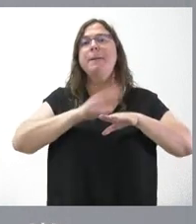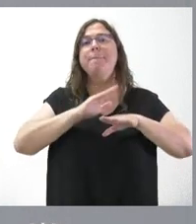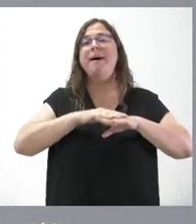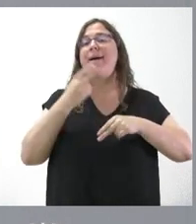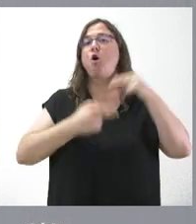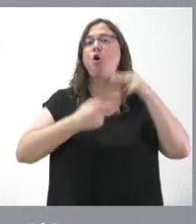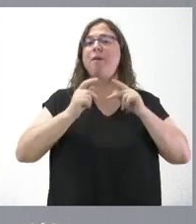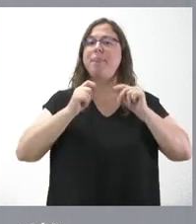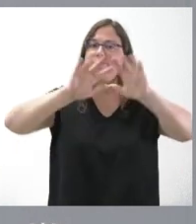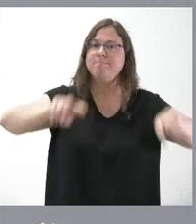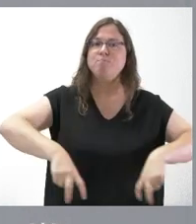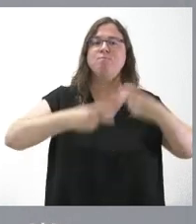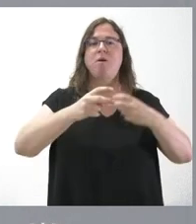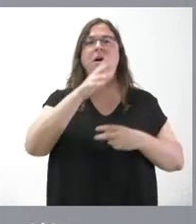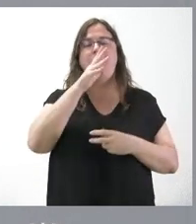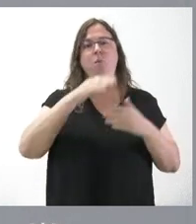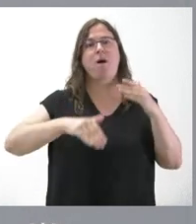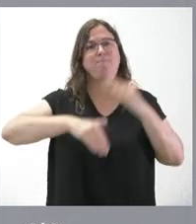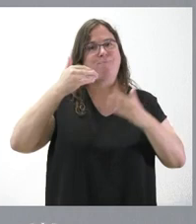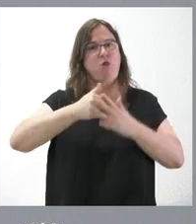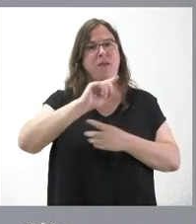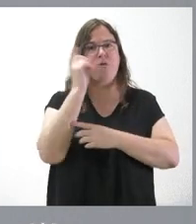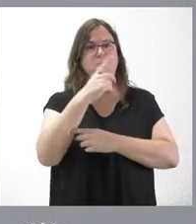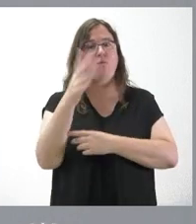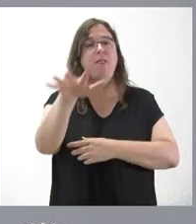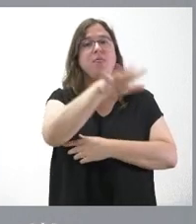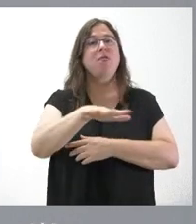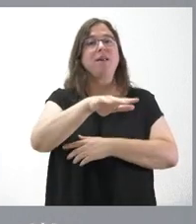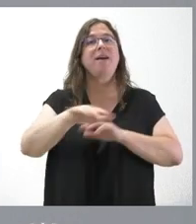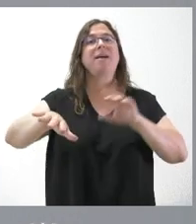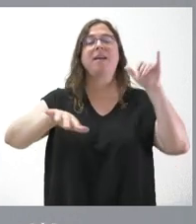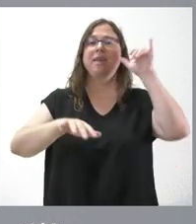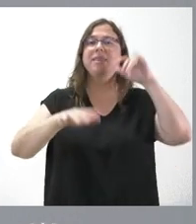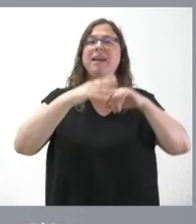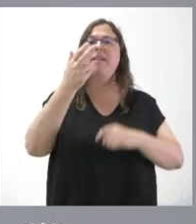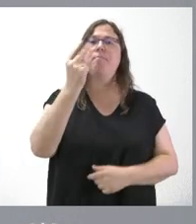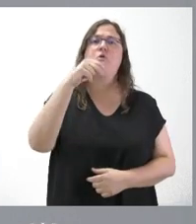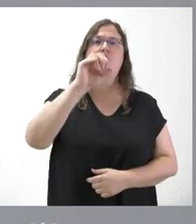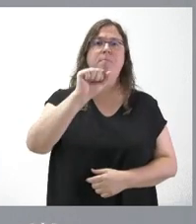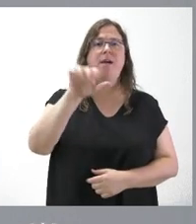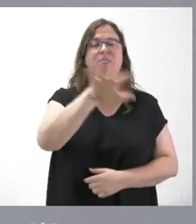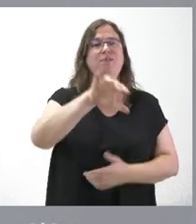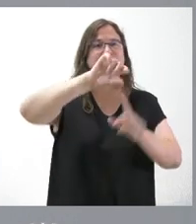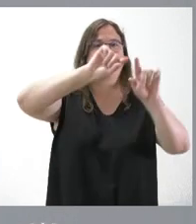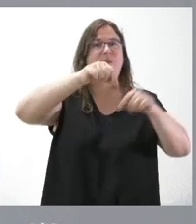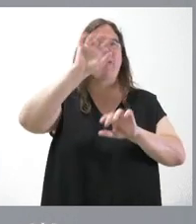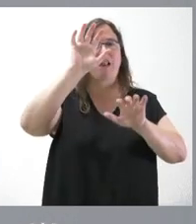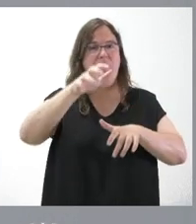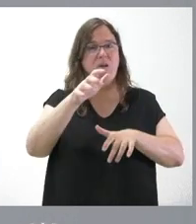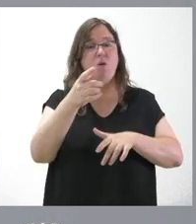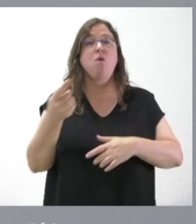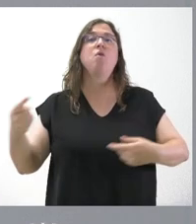obras de modernización del regadío en la comunidad de la margen izquierda del Porma, en León. Son fondos